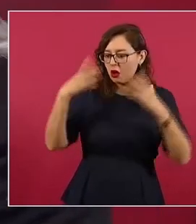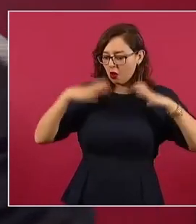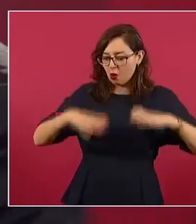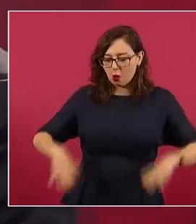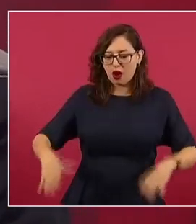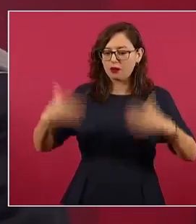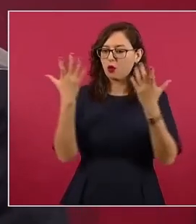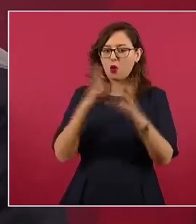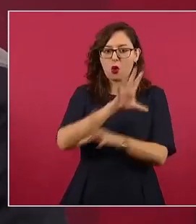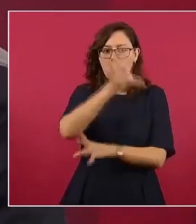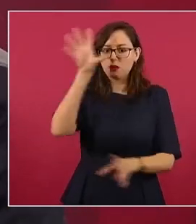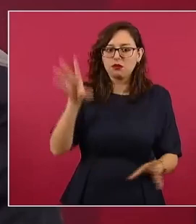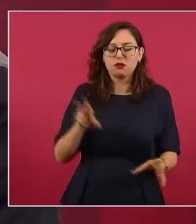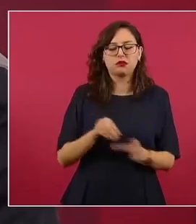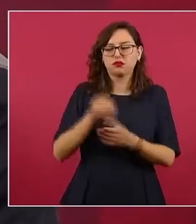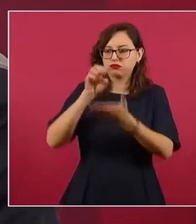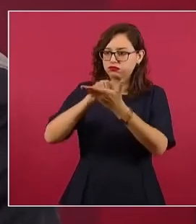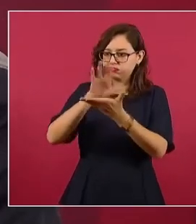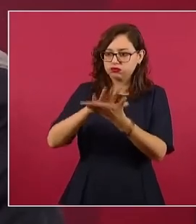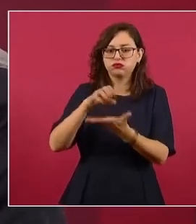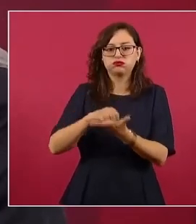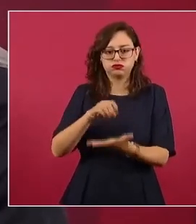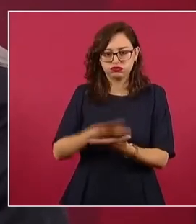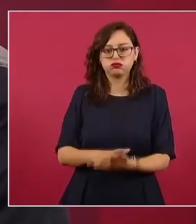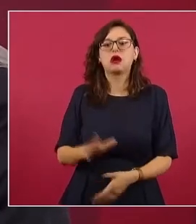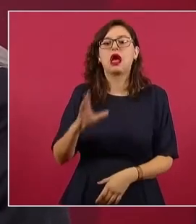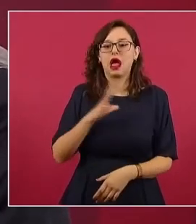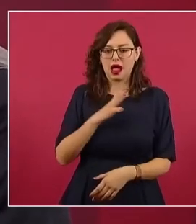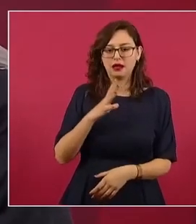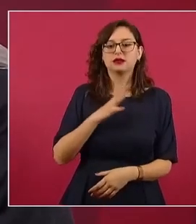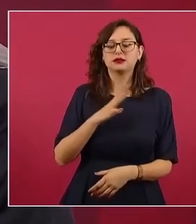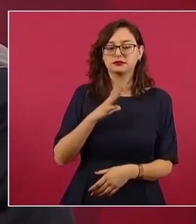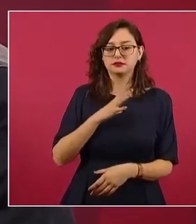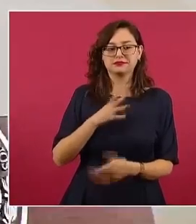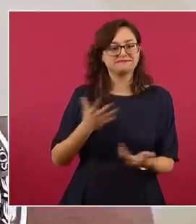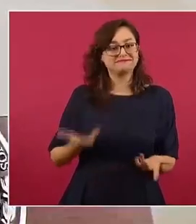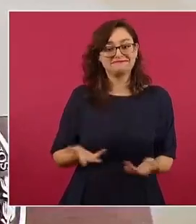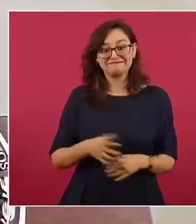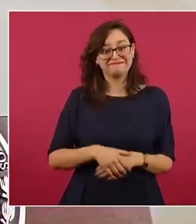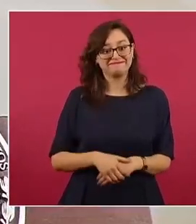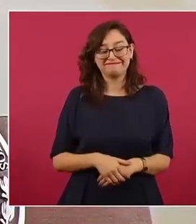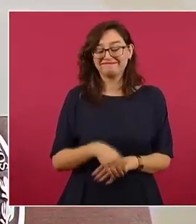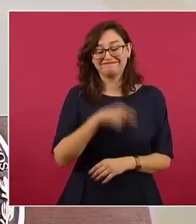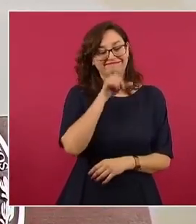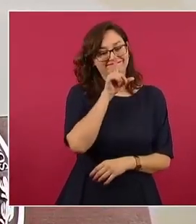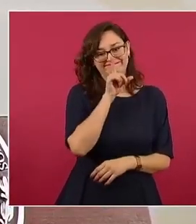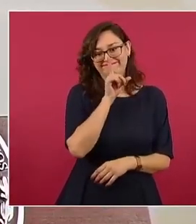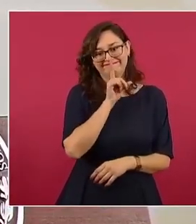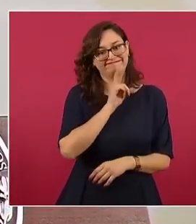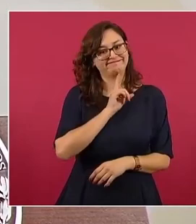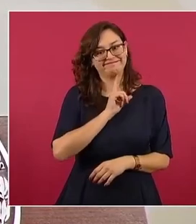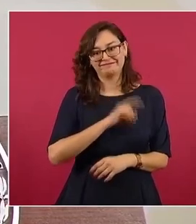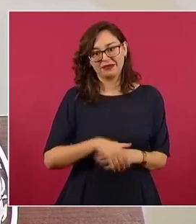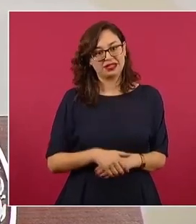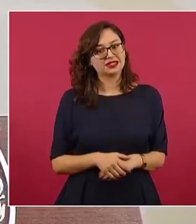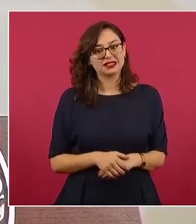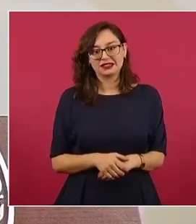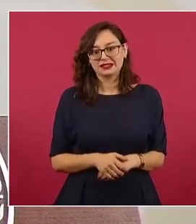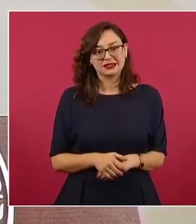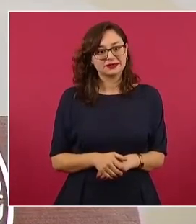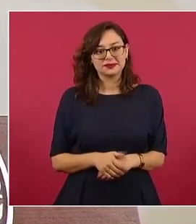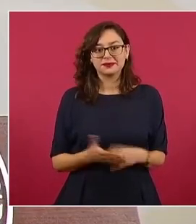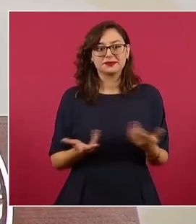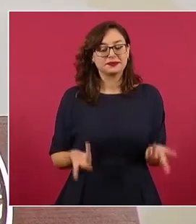migratorio que entre por este aeropuerto internacional. Entonces, no es cierto, mienten, hay